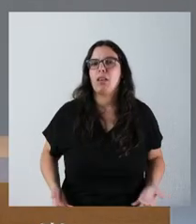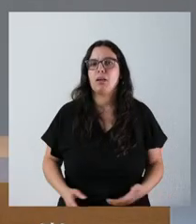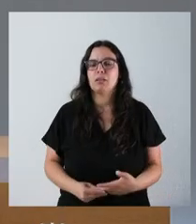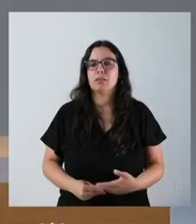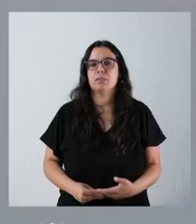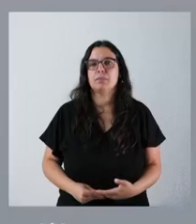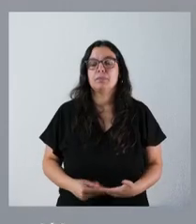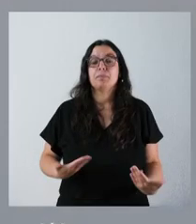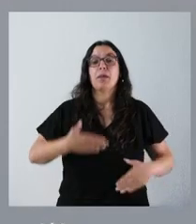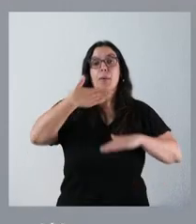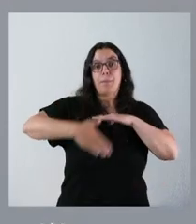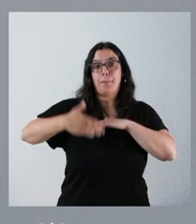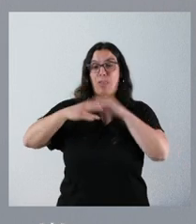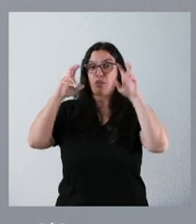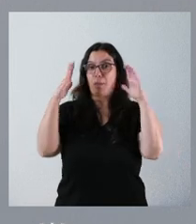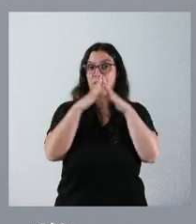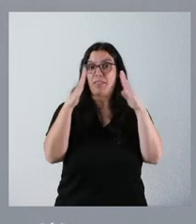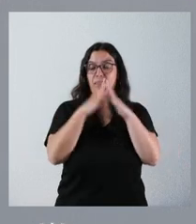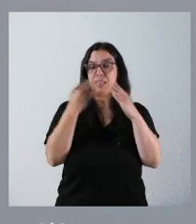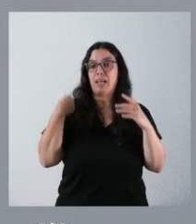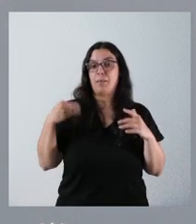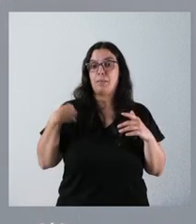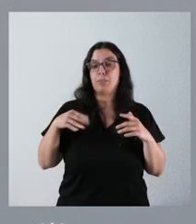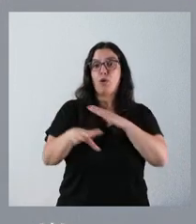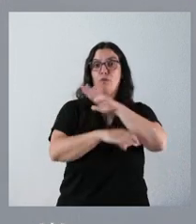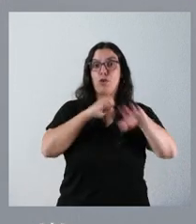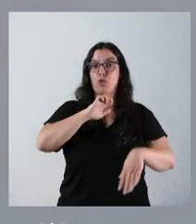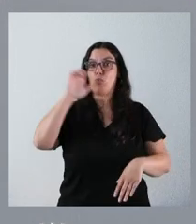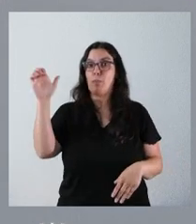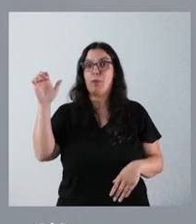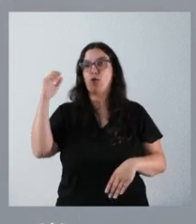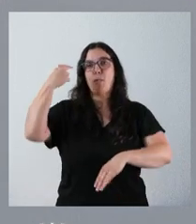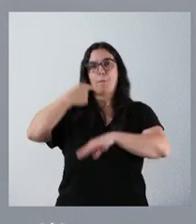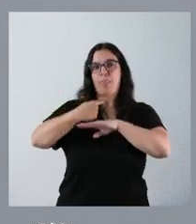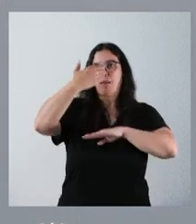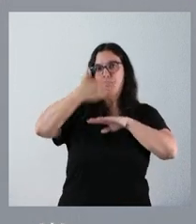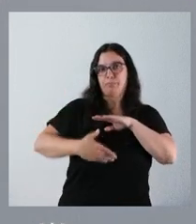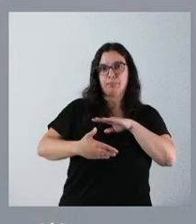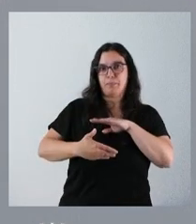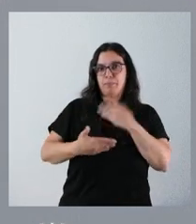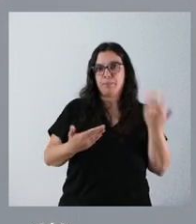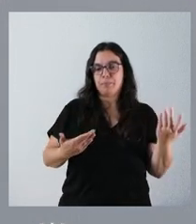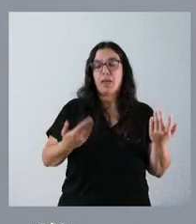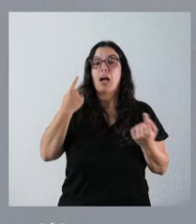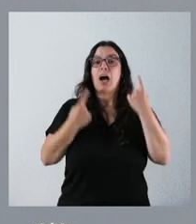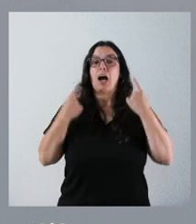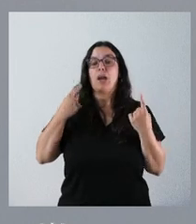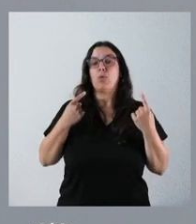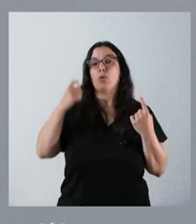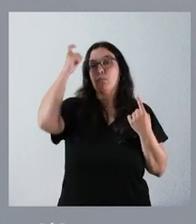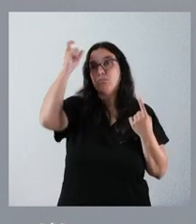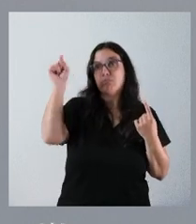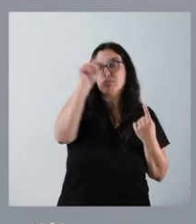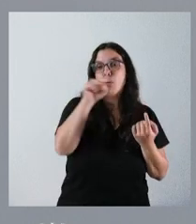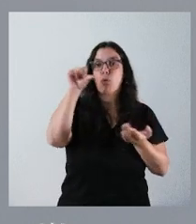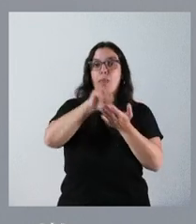Pues, los plazos dentro del periodo de vigencia de los fondos europeos y del marco europeo. En algunas localidades va a ser más